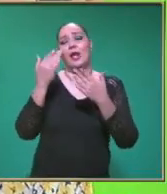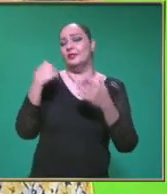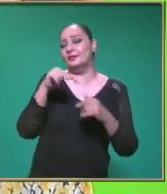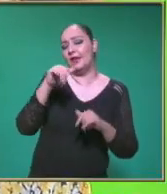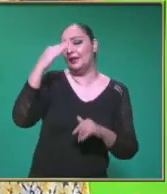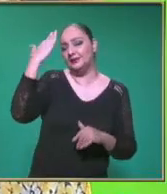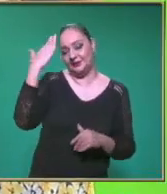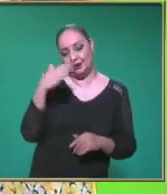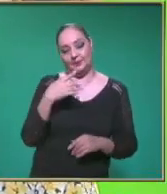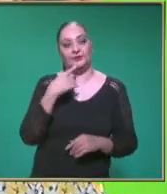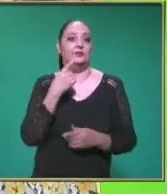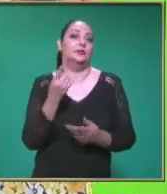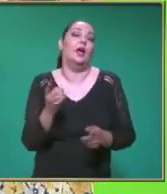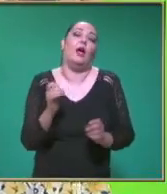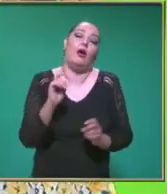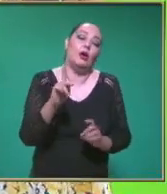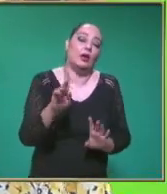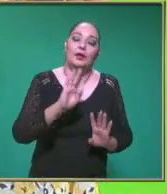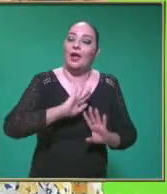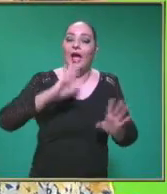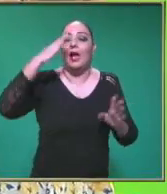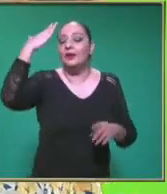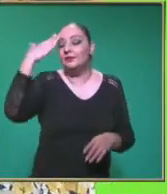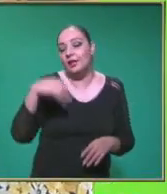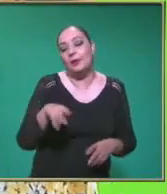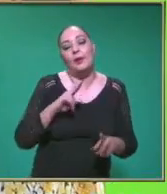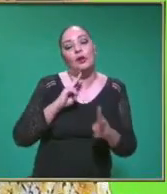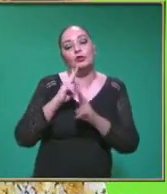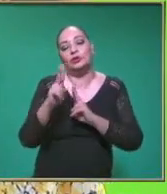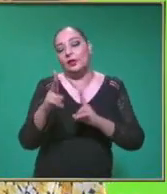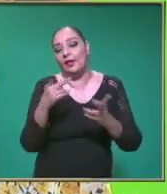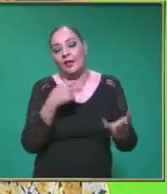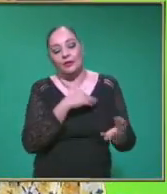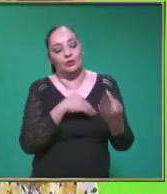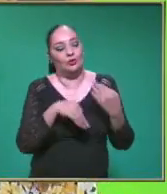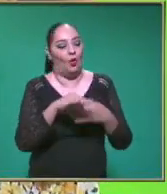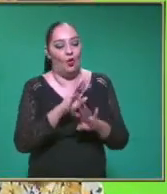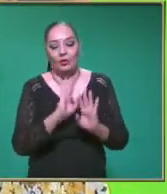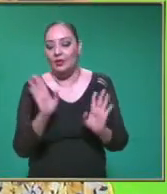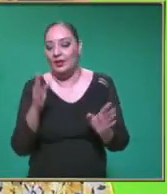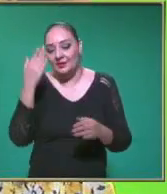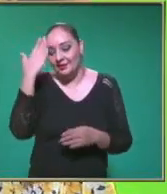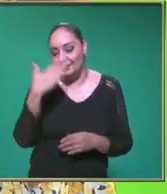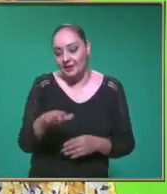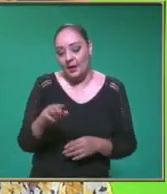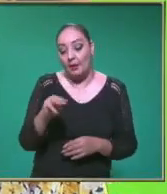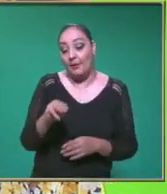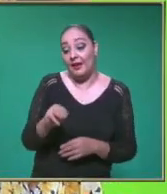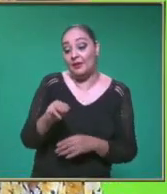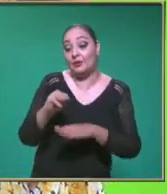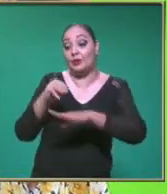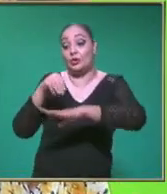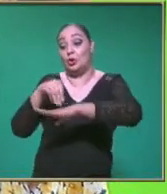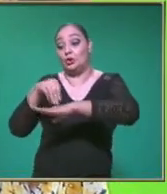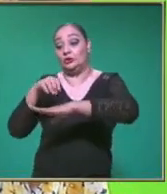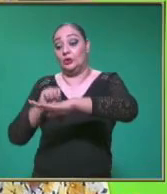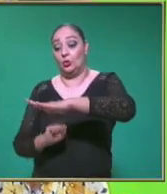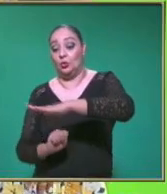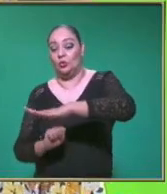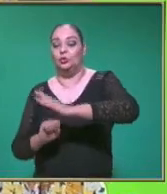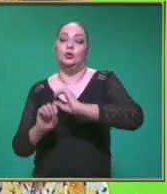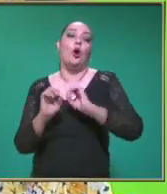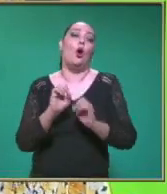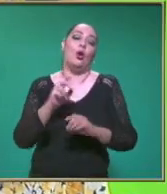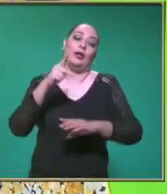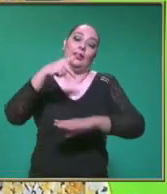sabes Dices tú Bueno yo ya sé Que la velocidad Toda la velocidad Se mide en metros Por segundo O kilómetros por hora Dependiendo de los datos